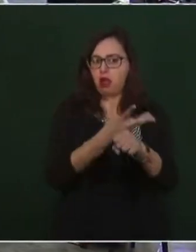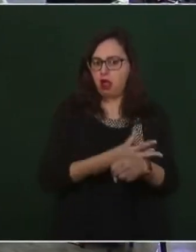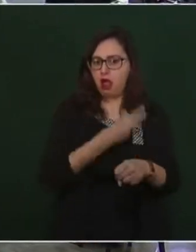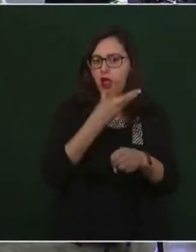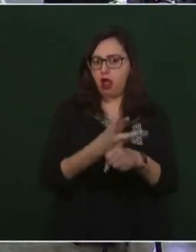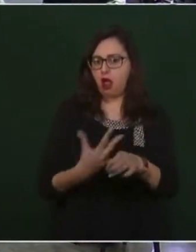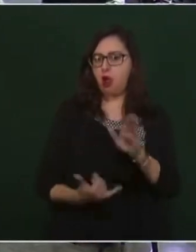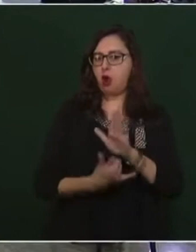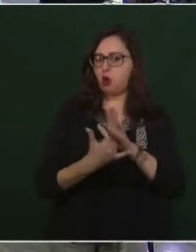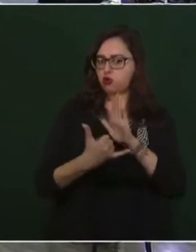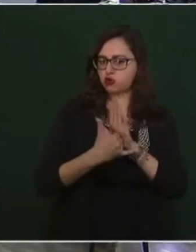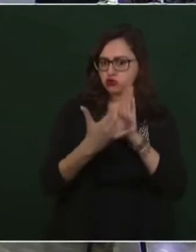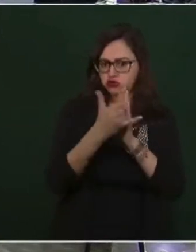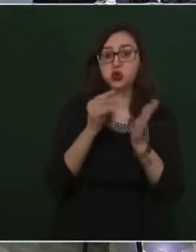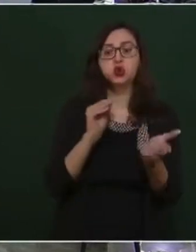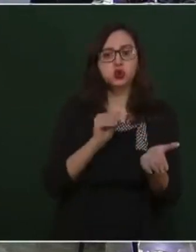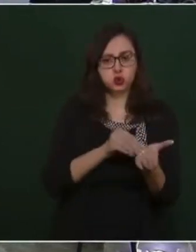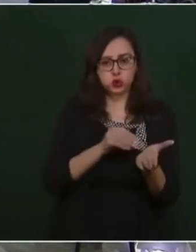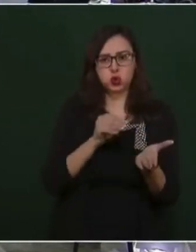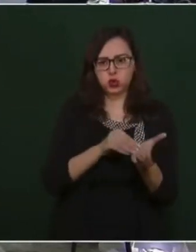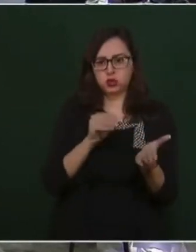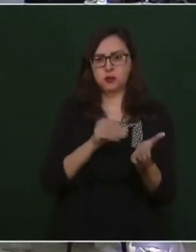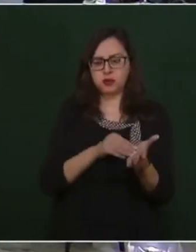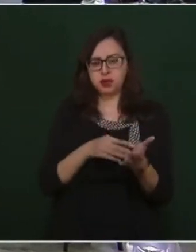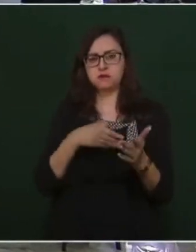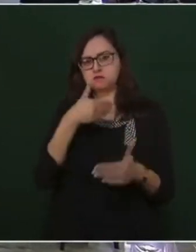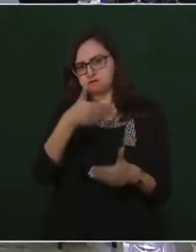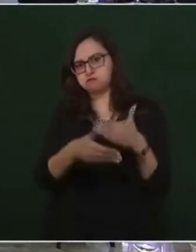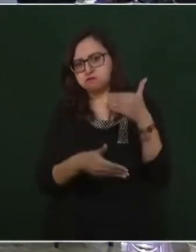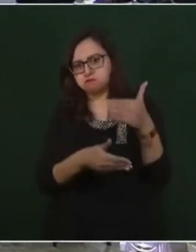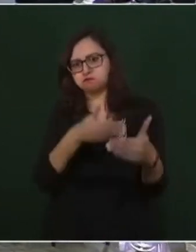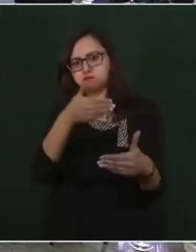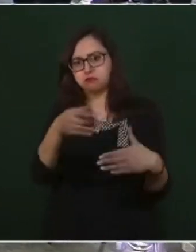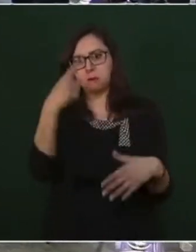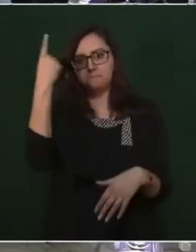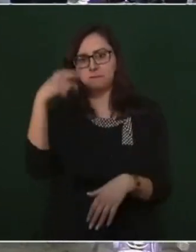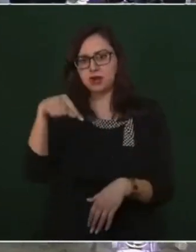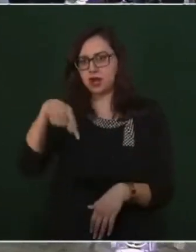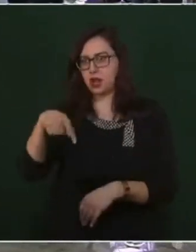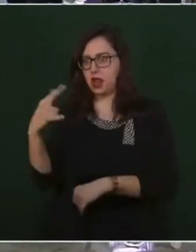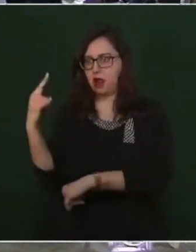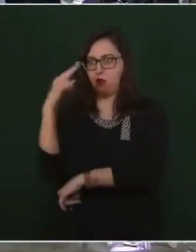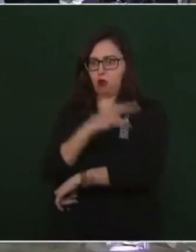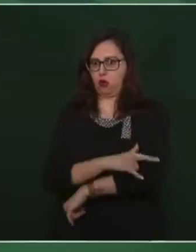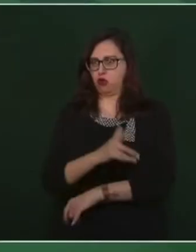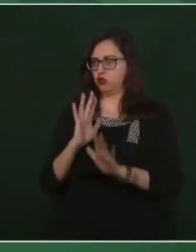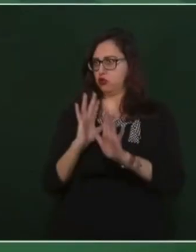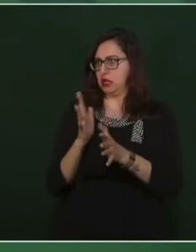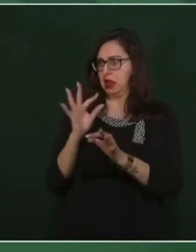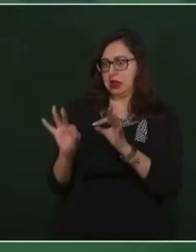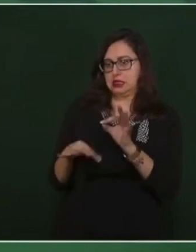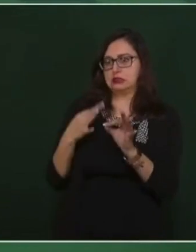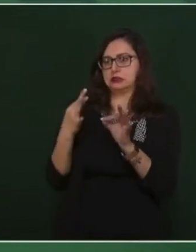rápido, pronto al aeropuerto Felipe Ángeles.